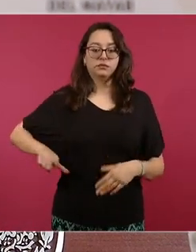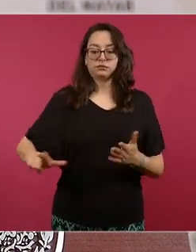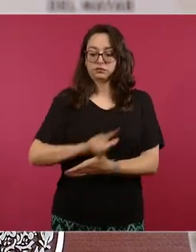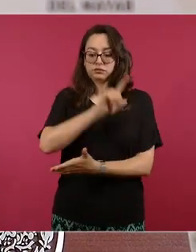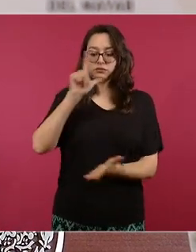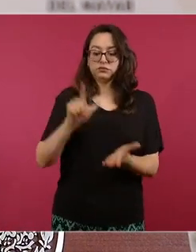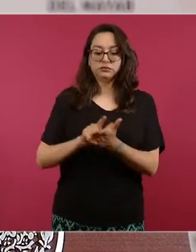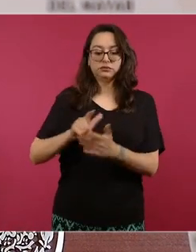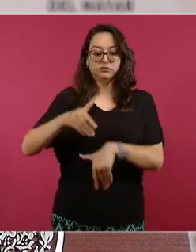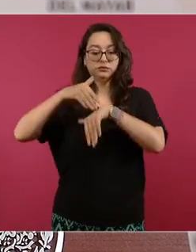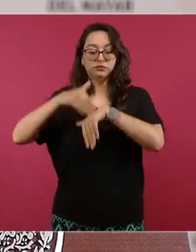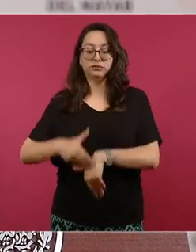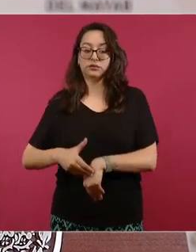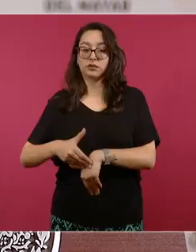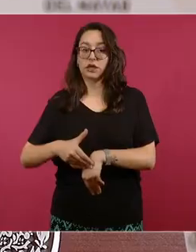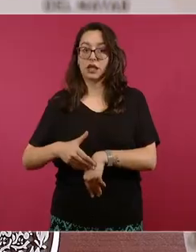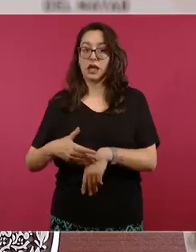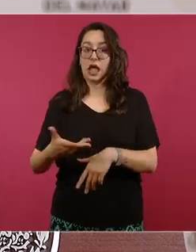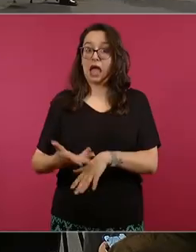un estado de chueco